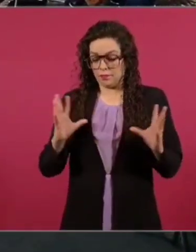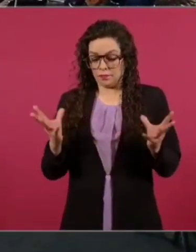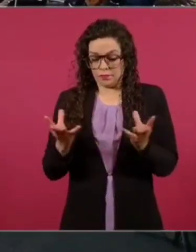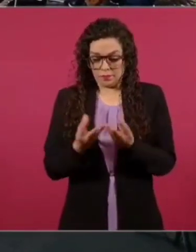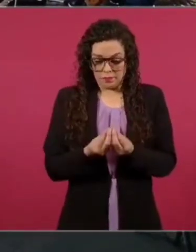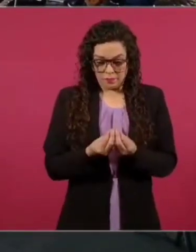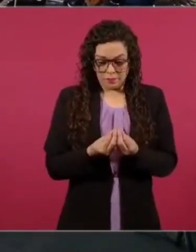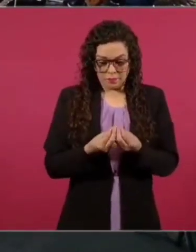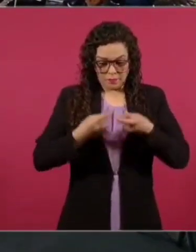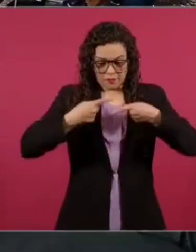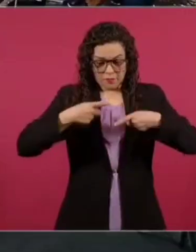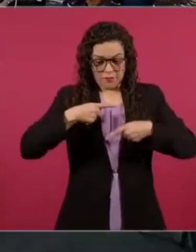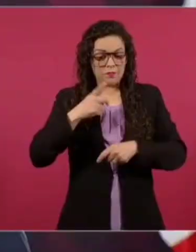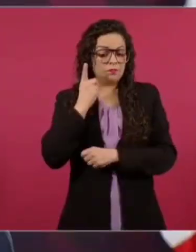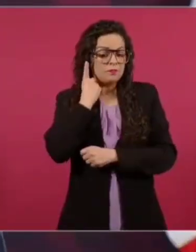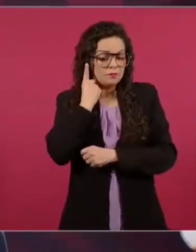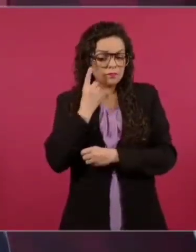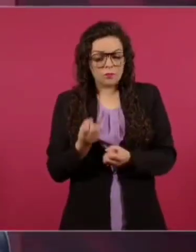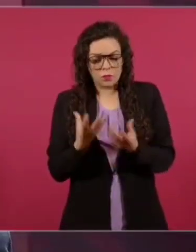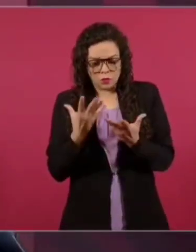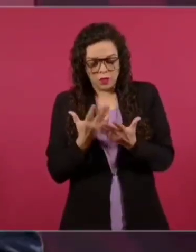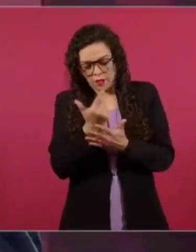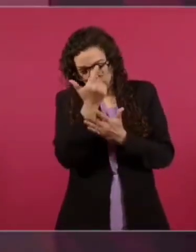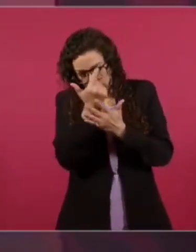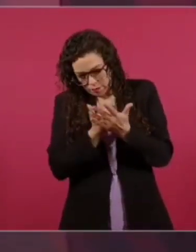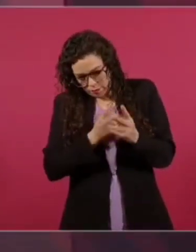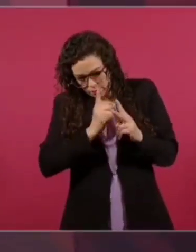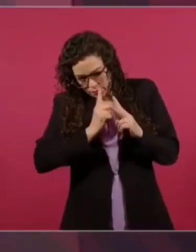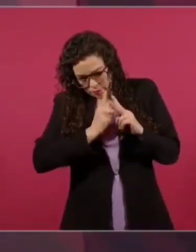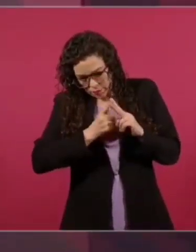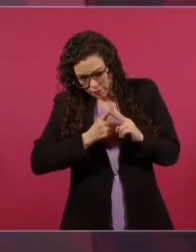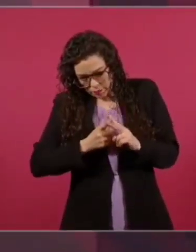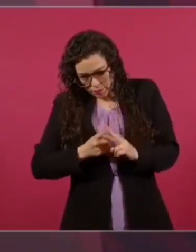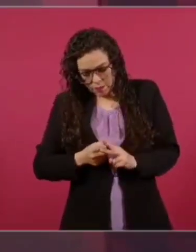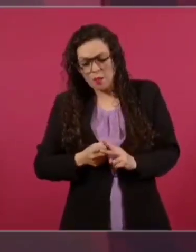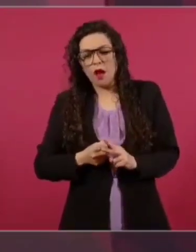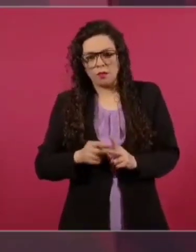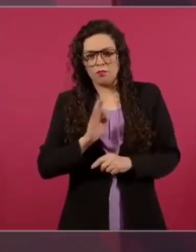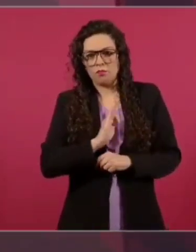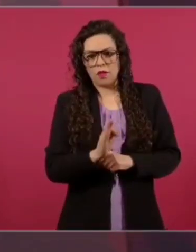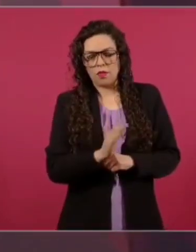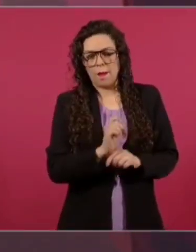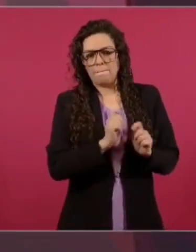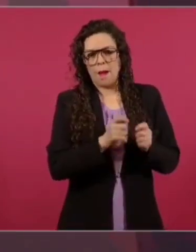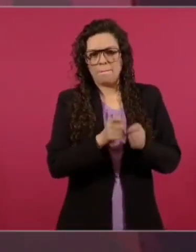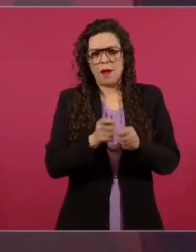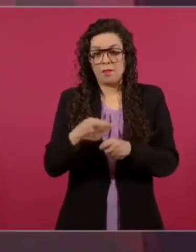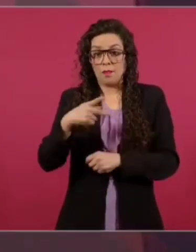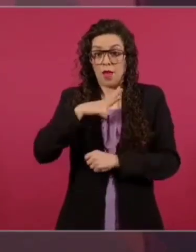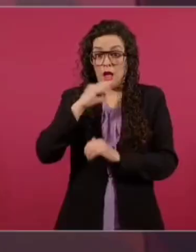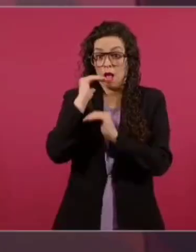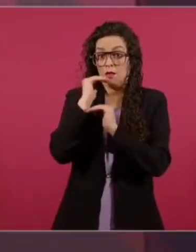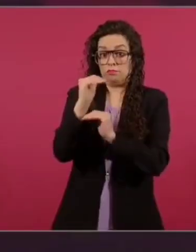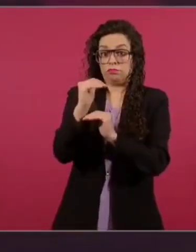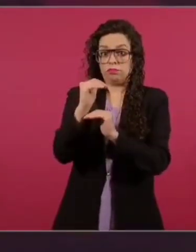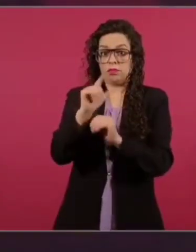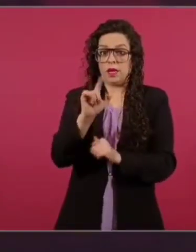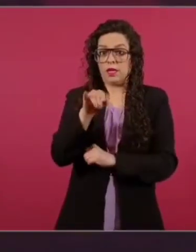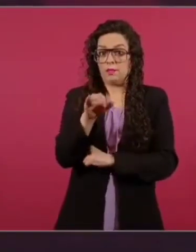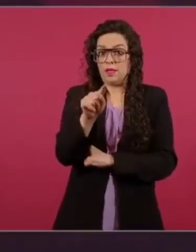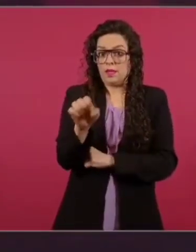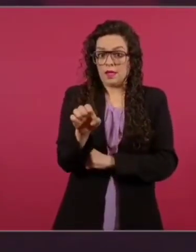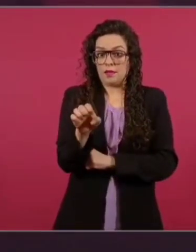plurinominales, siempre y cuando no se rebase un límite, que es la llamada